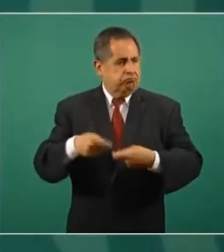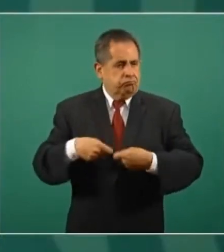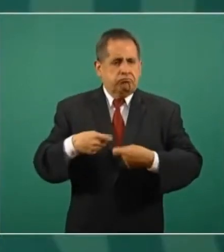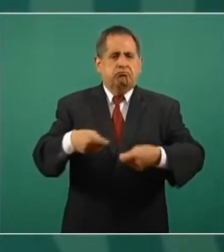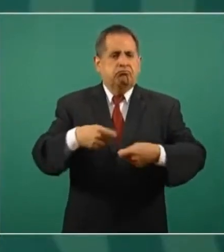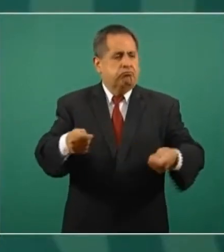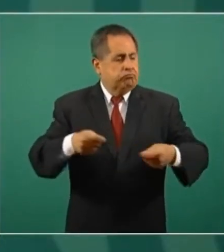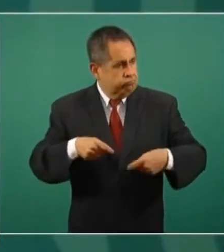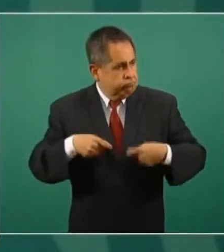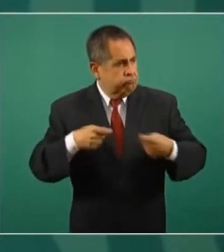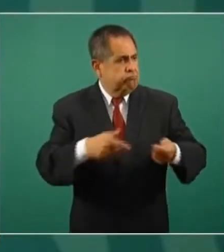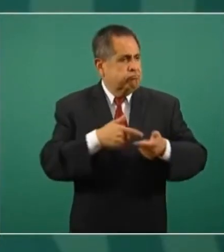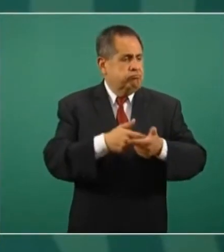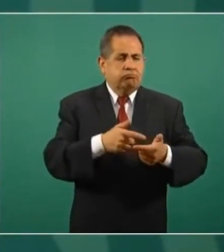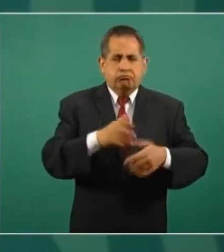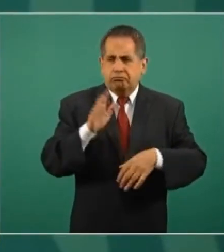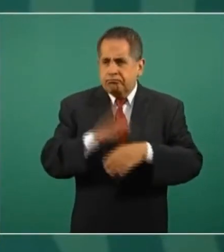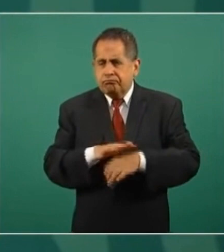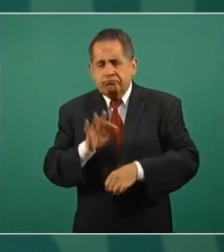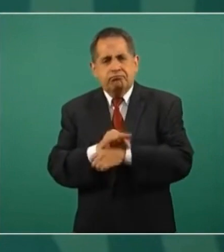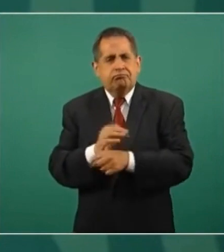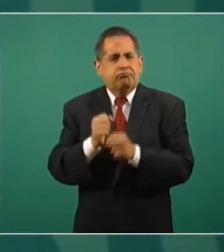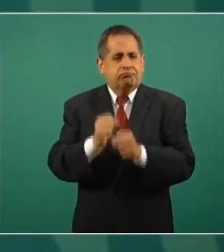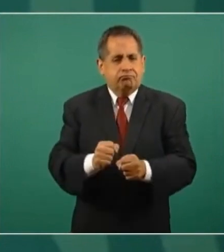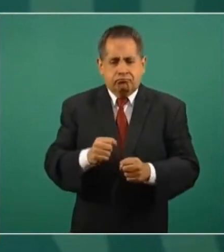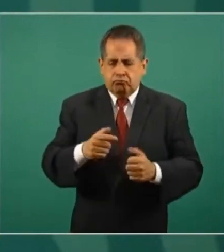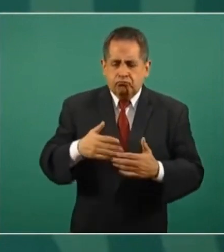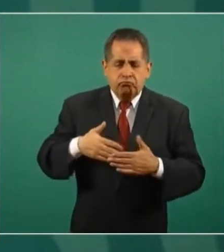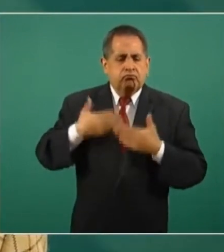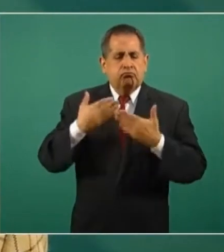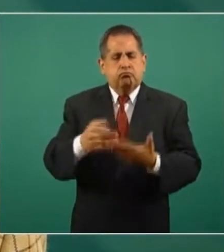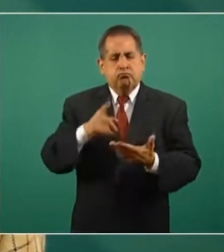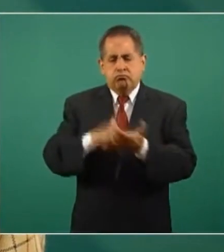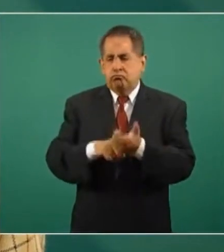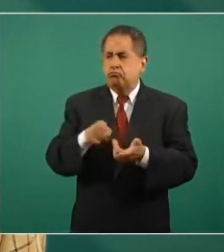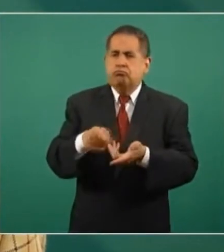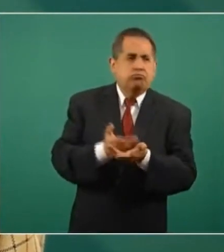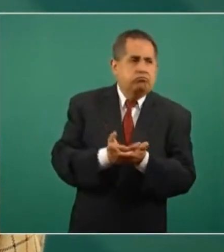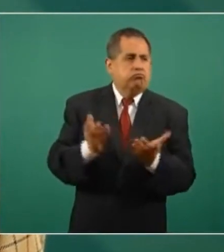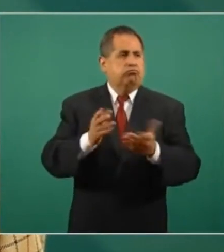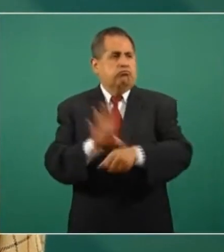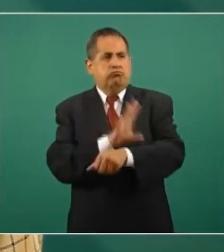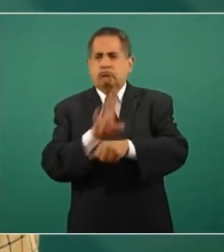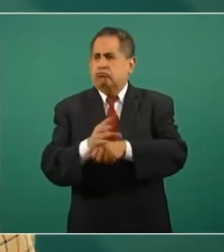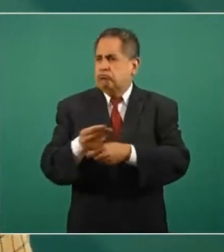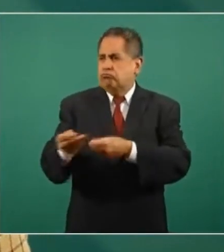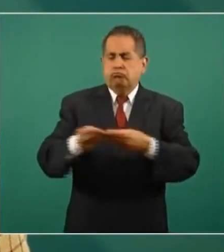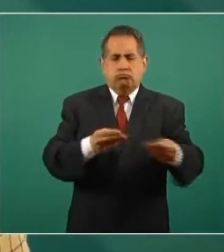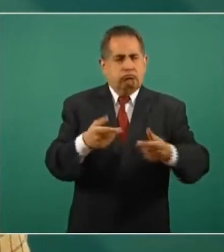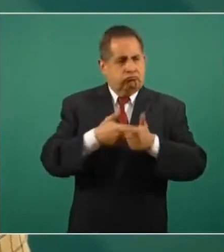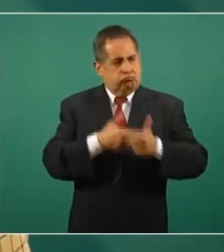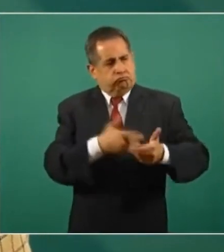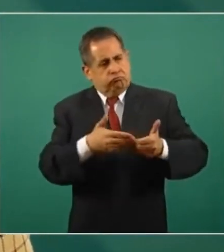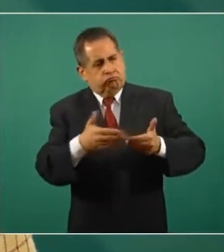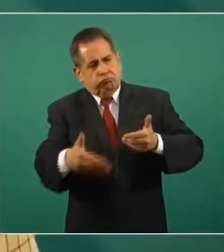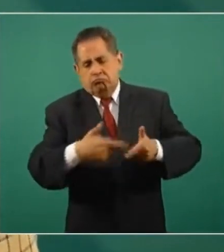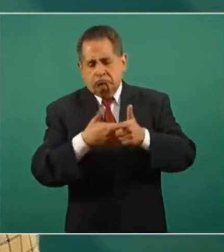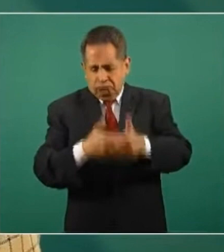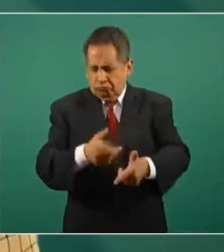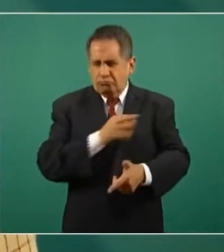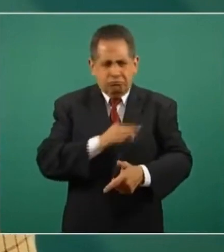garantizar esta confiabilidad, este suministro y esta continuidad en el servicio.